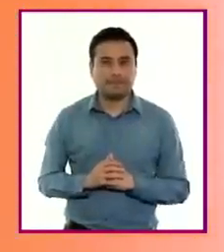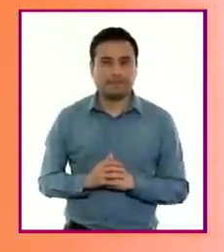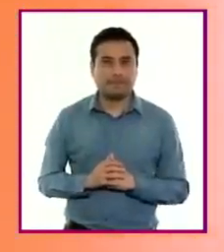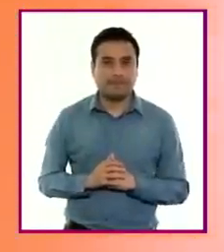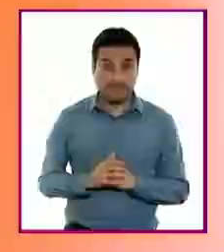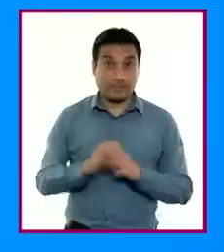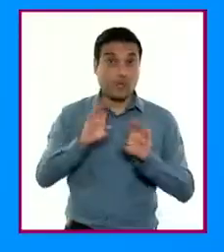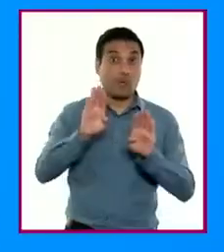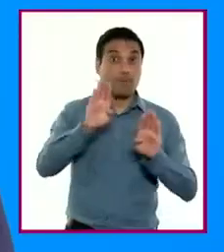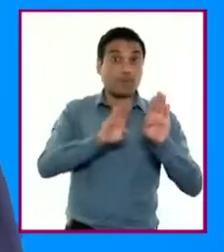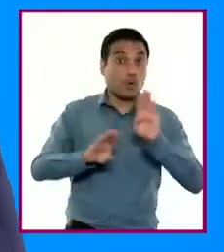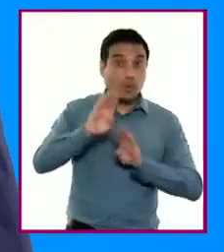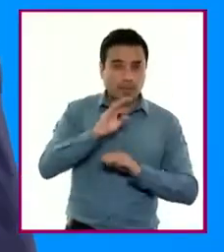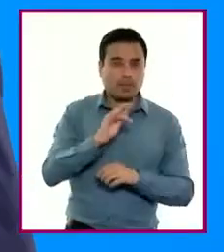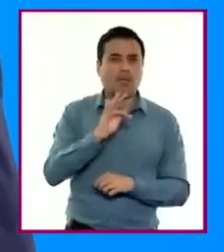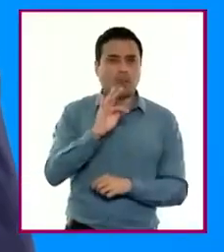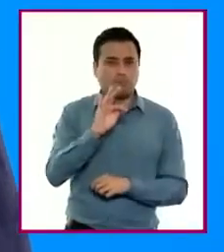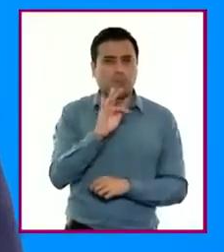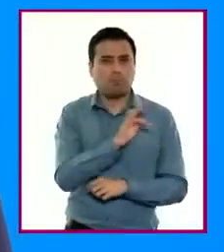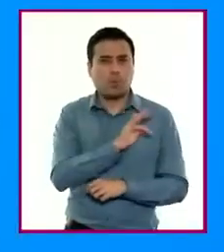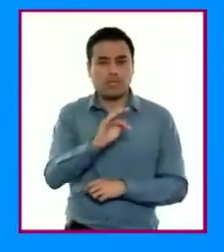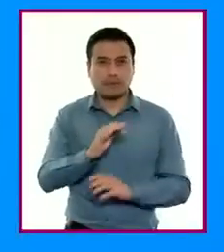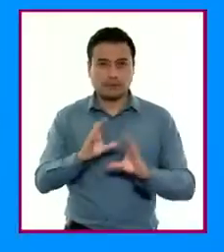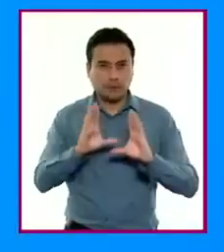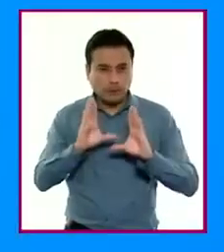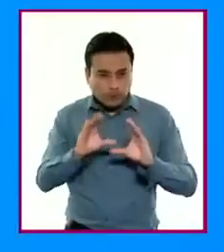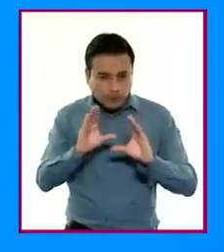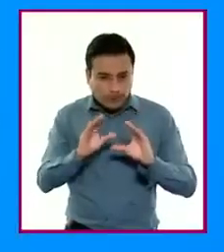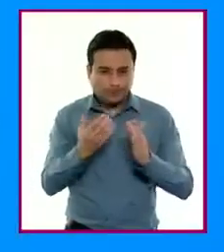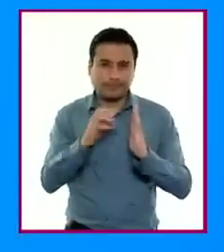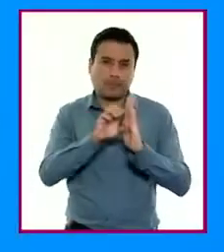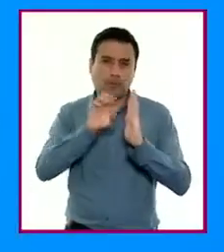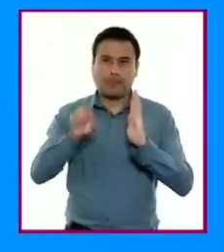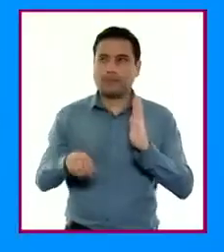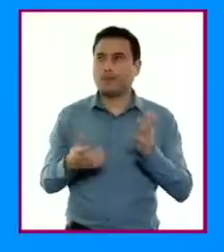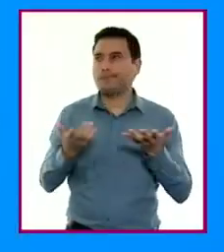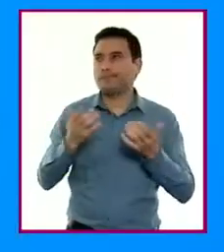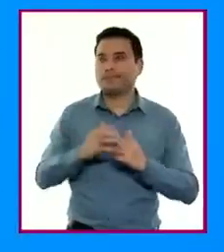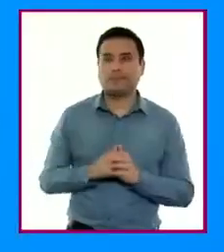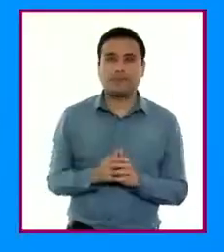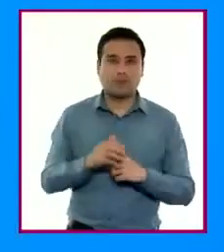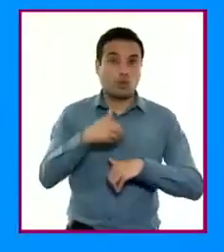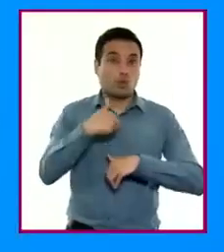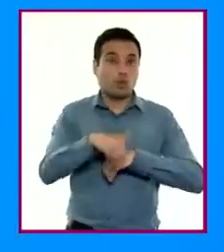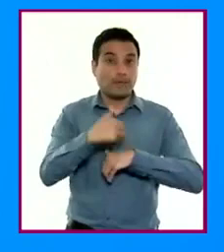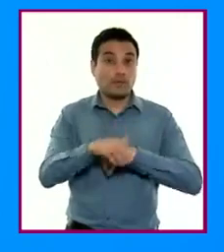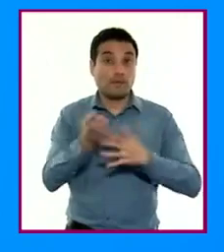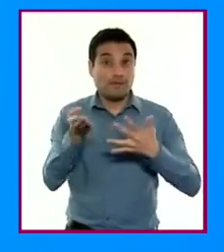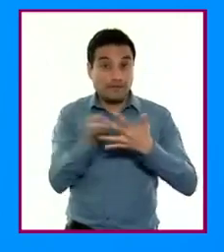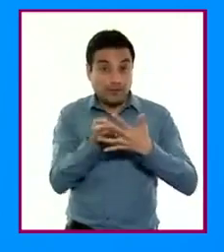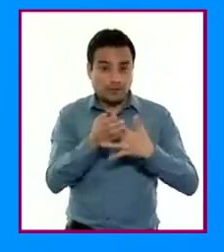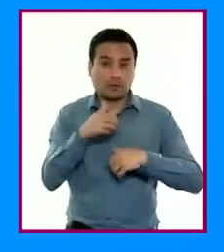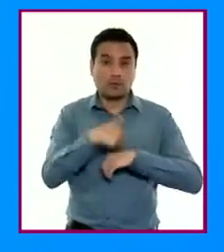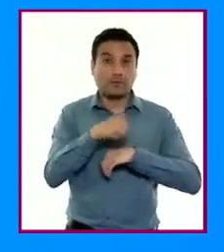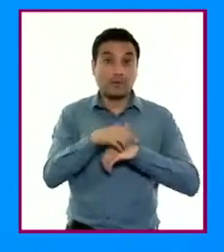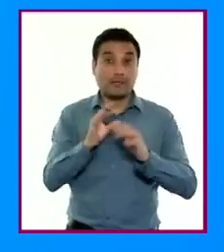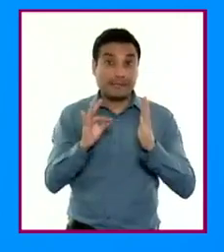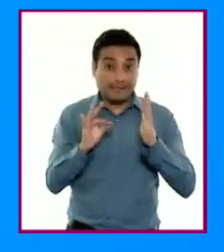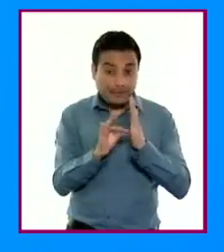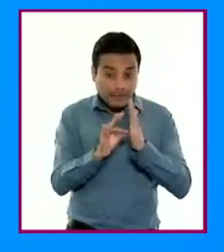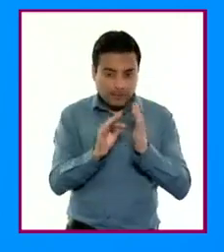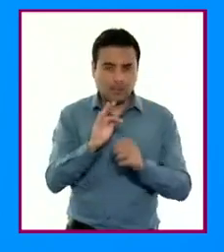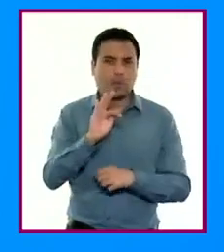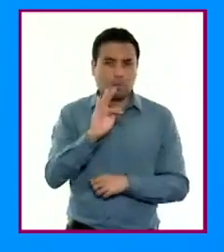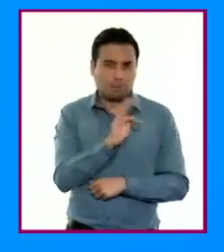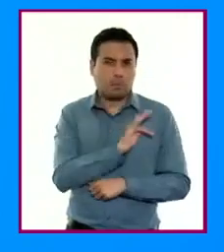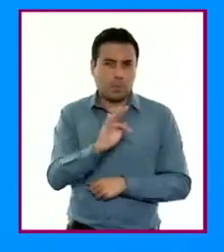la alimentación. En biología es posible enriquecer el estudio de estos contenidos si, por ejemplo, se usan números fraccionarios